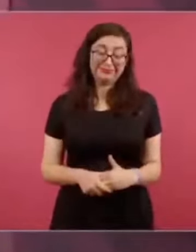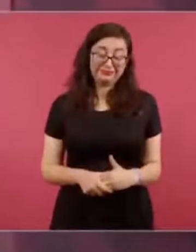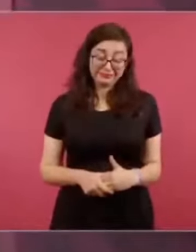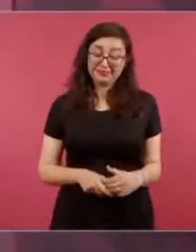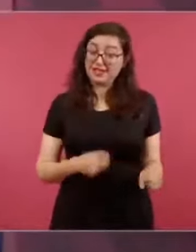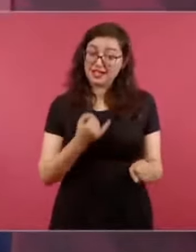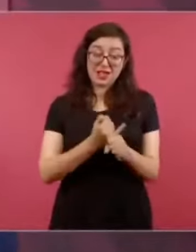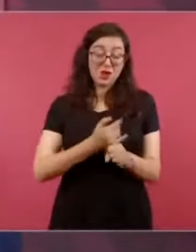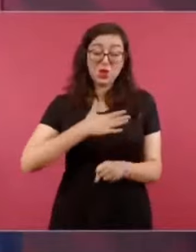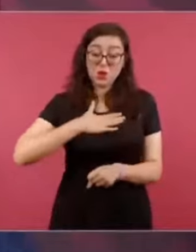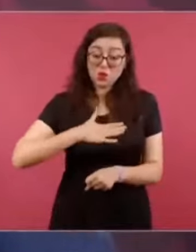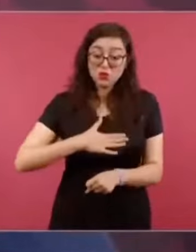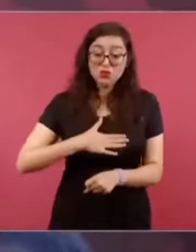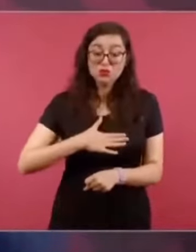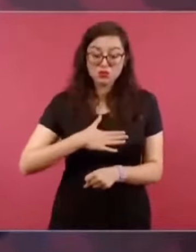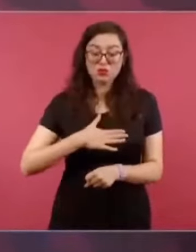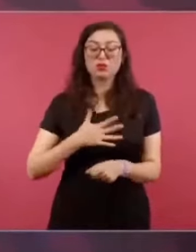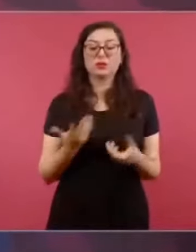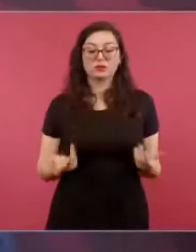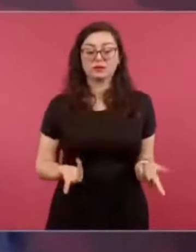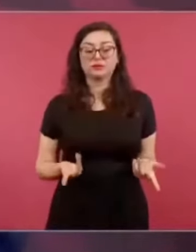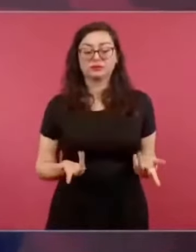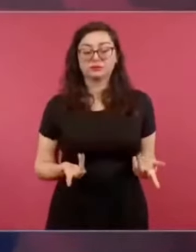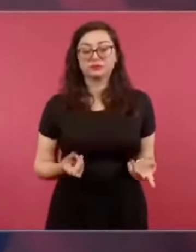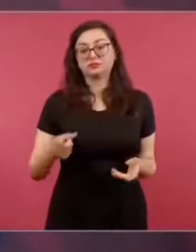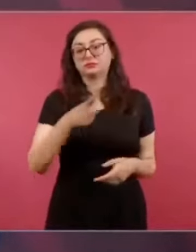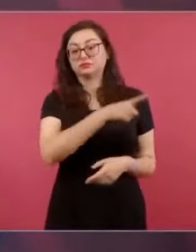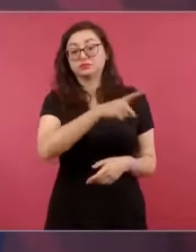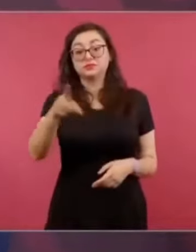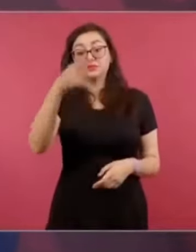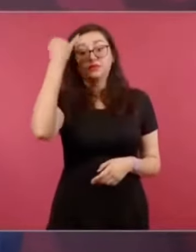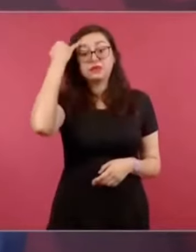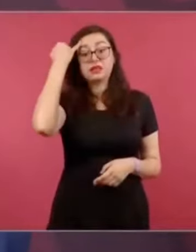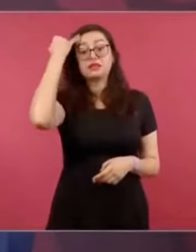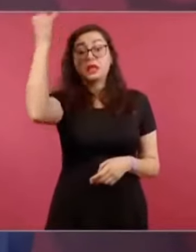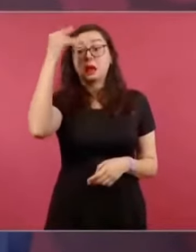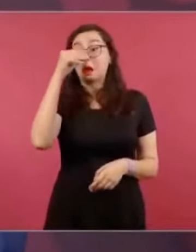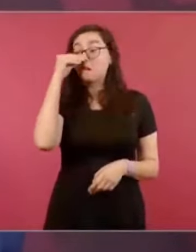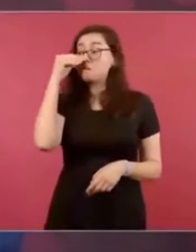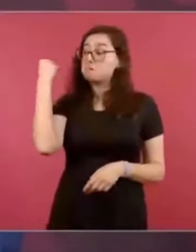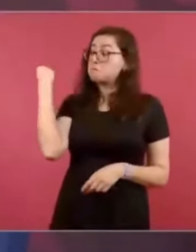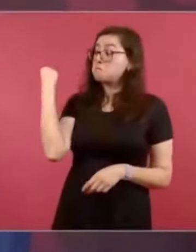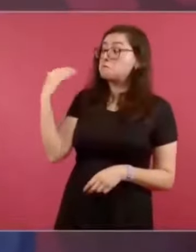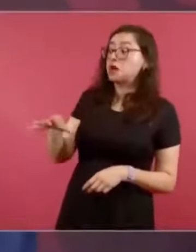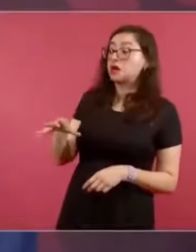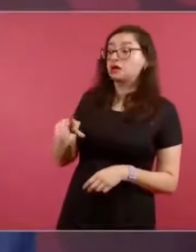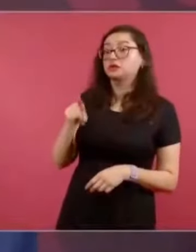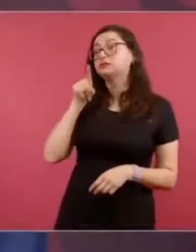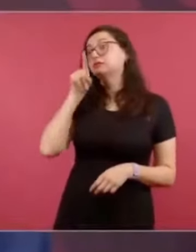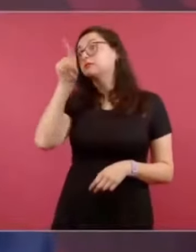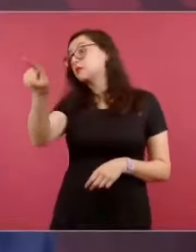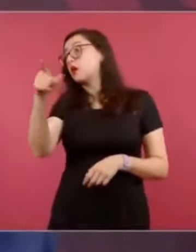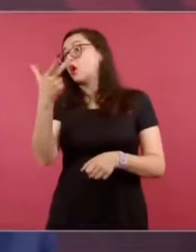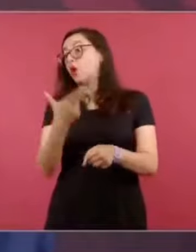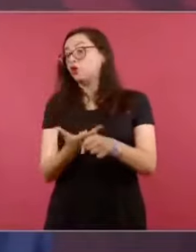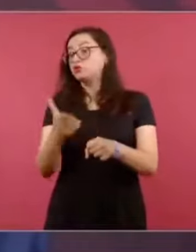por la construcción de una calle para comunicar a un hospital